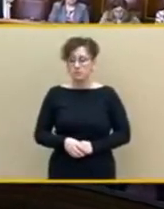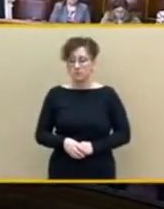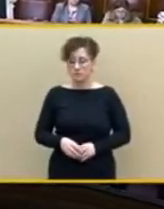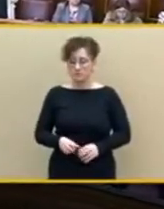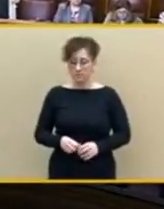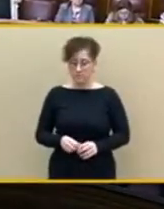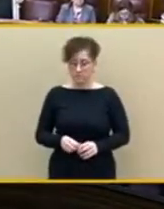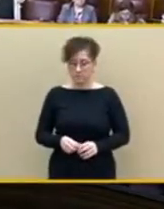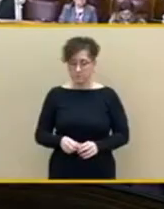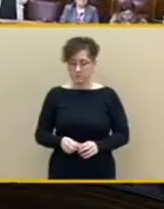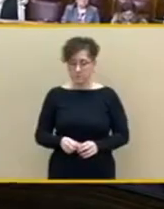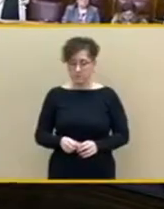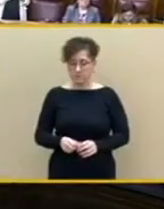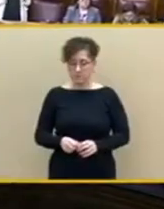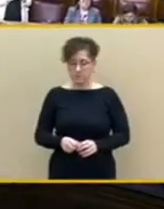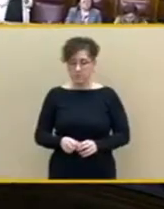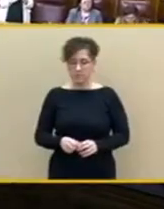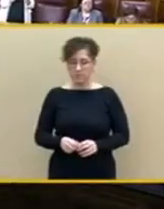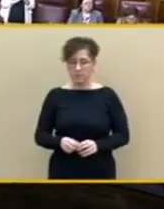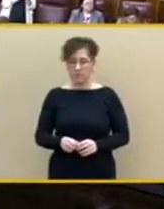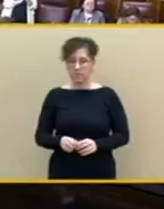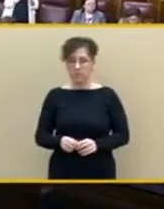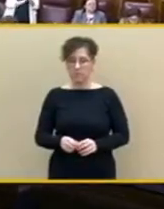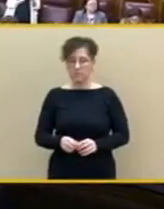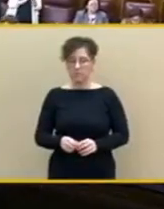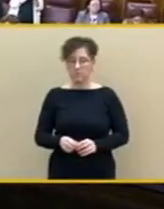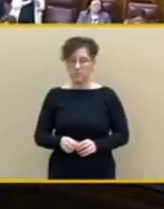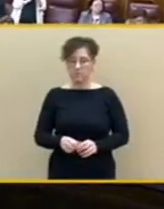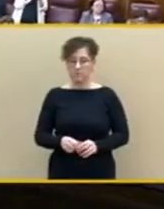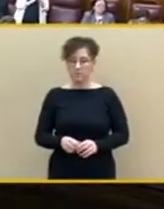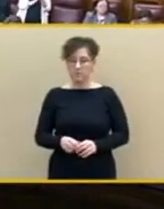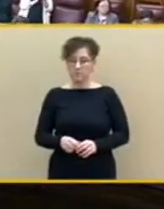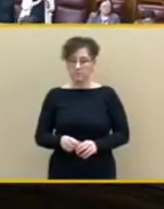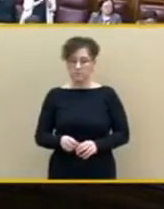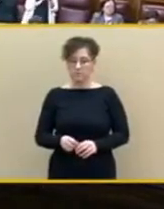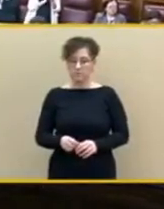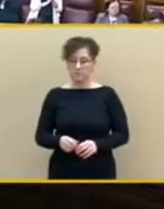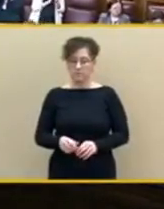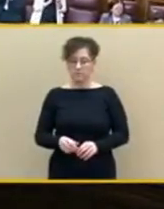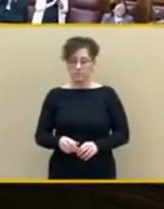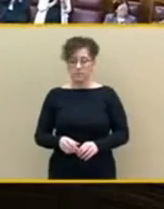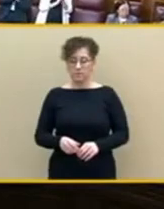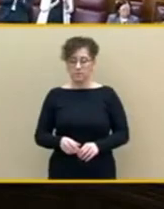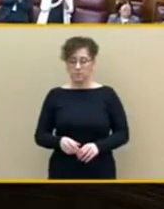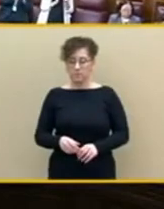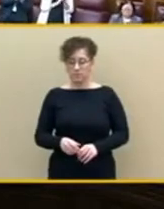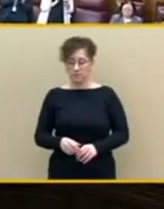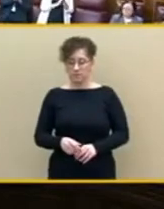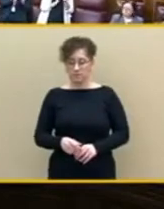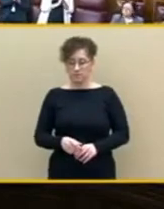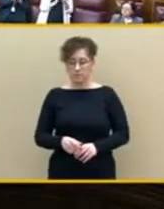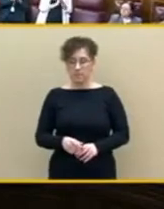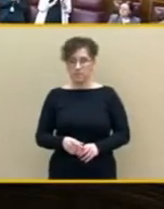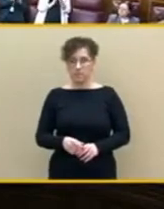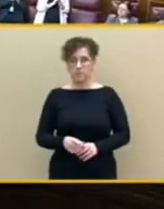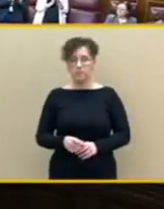le desaloje a través de las urnas David pues yo lo defino como son innecesarios absolutamente